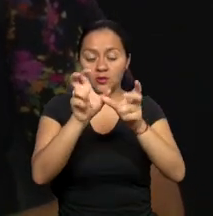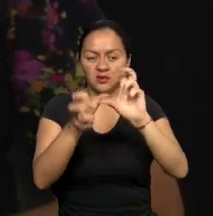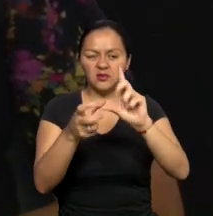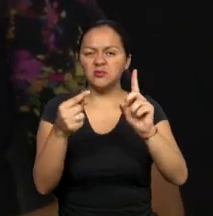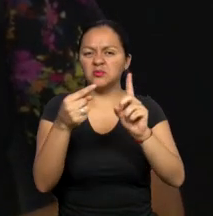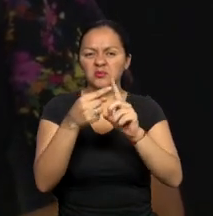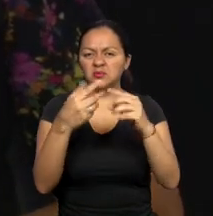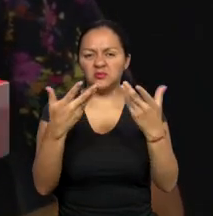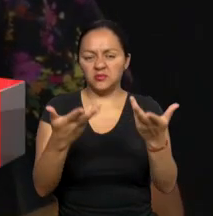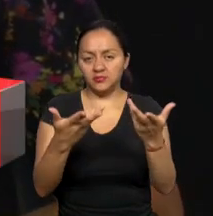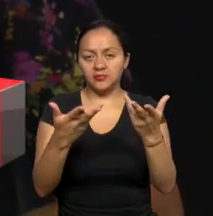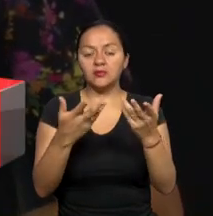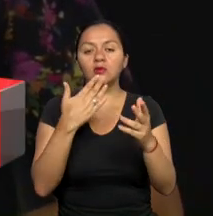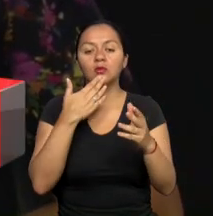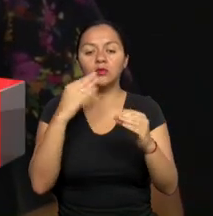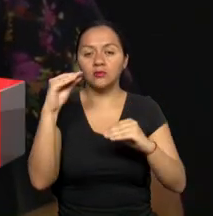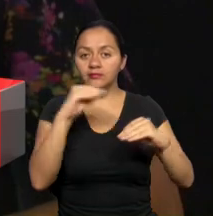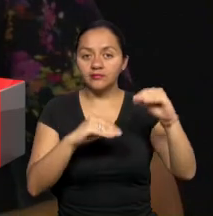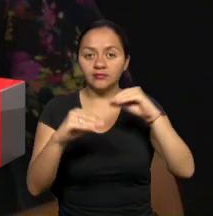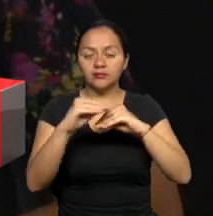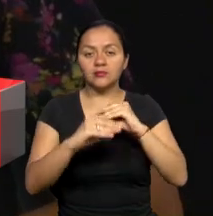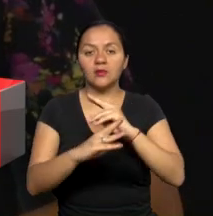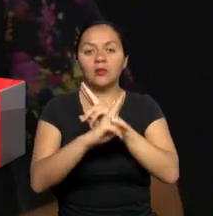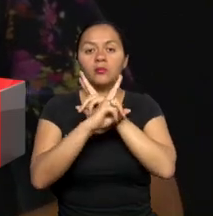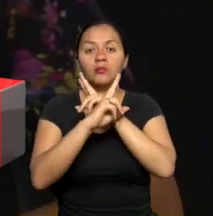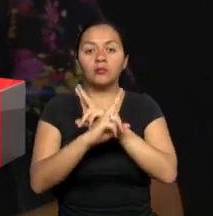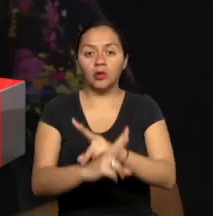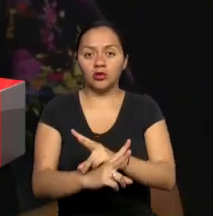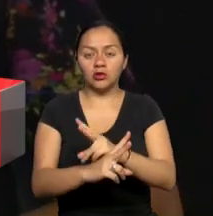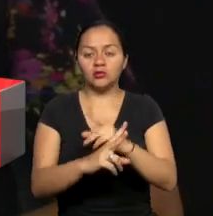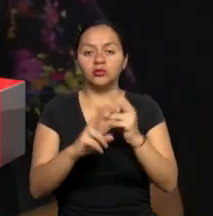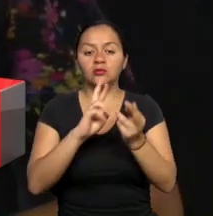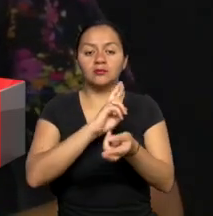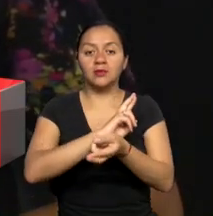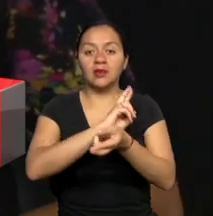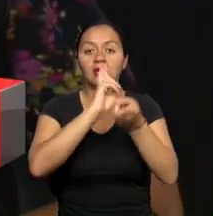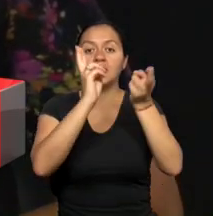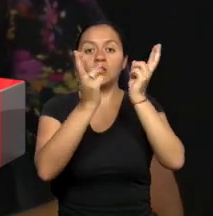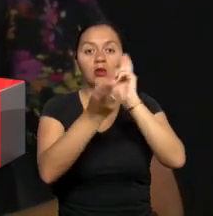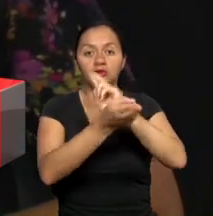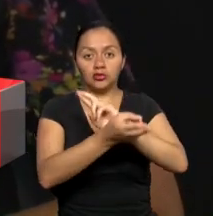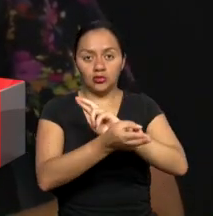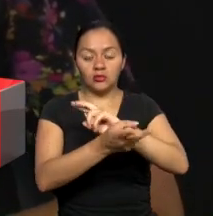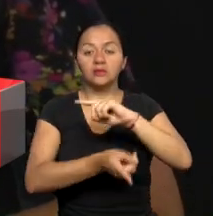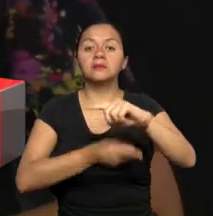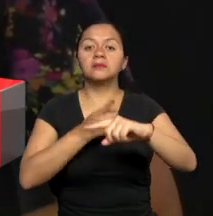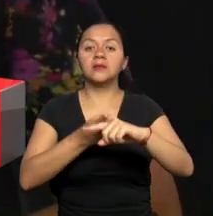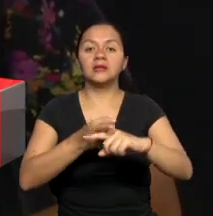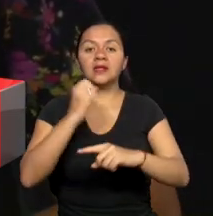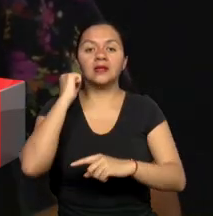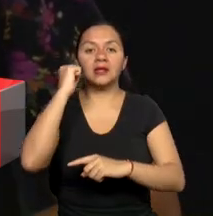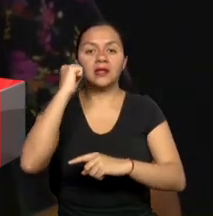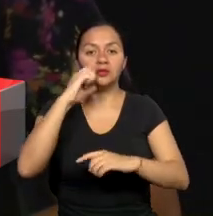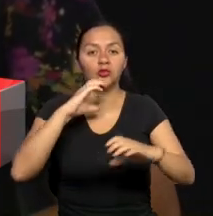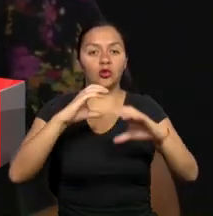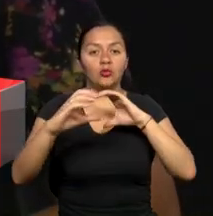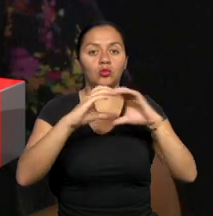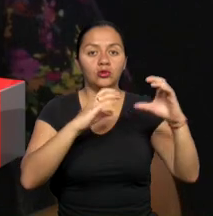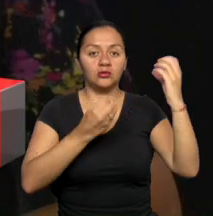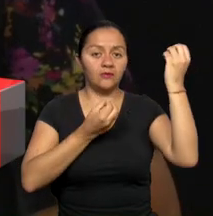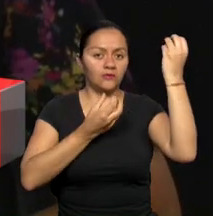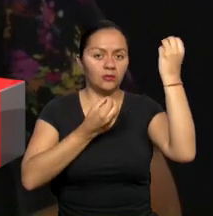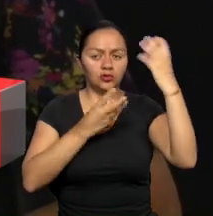busca es desarrollar, proteger y regular los derechos a la comunicación y a la información de todos los ciudadanos y